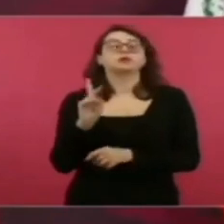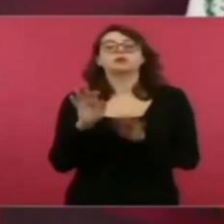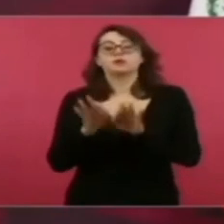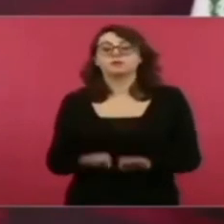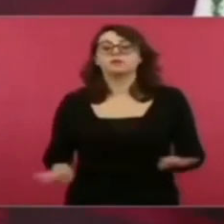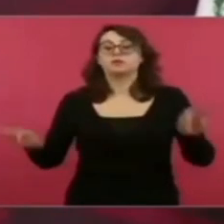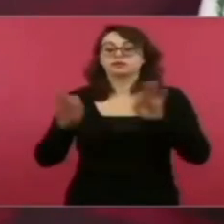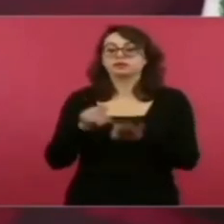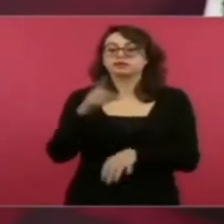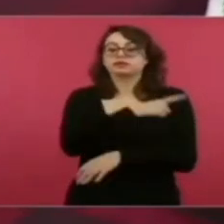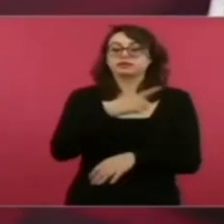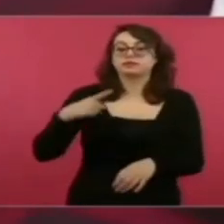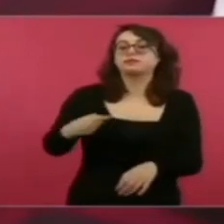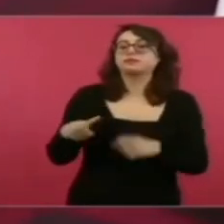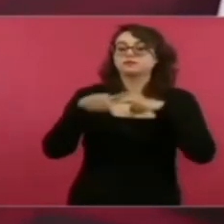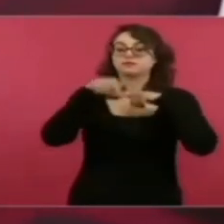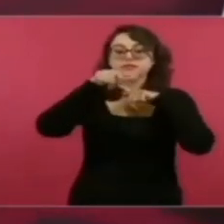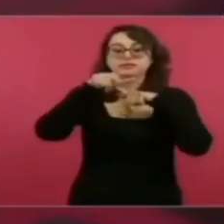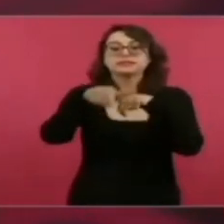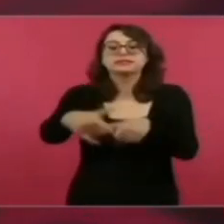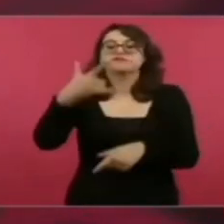es seguir transformando,